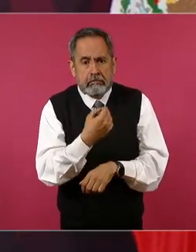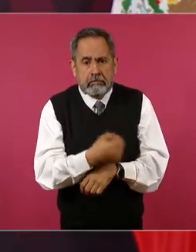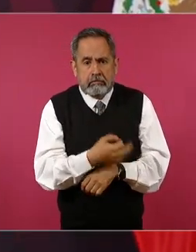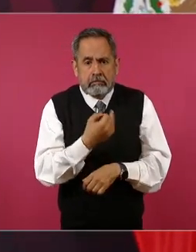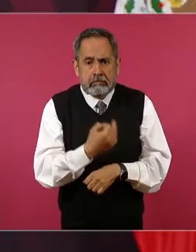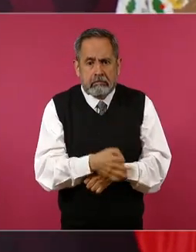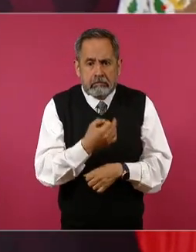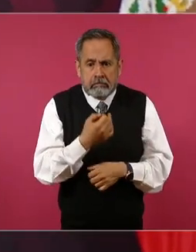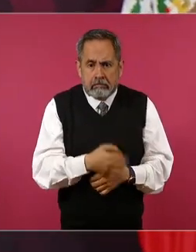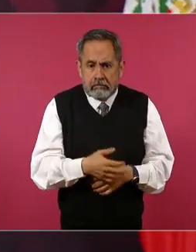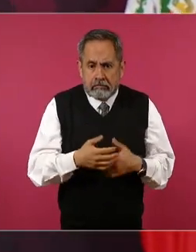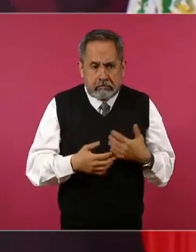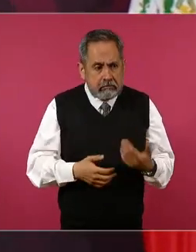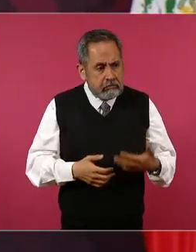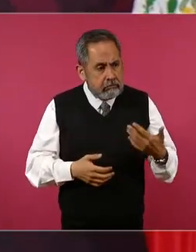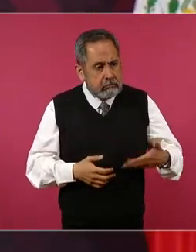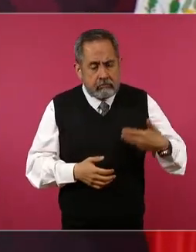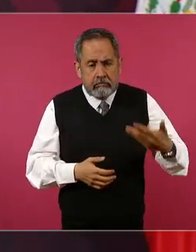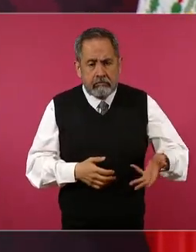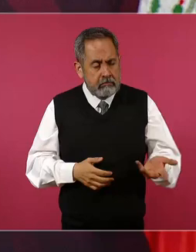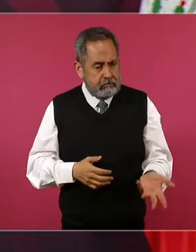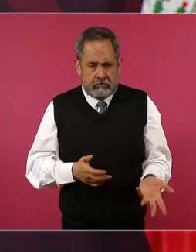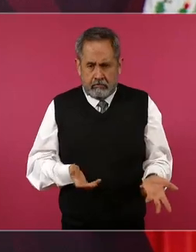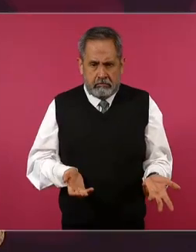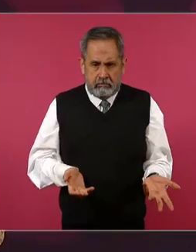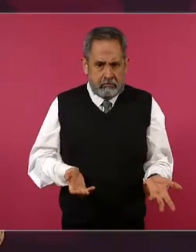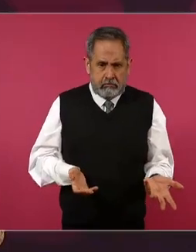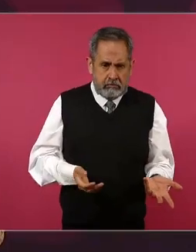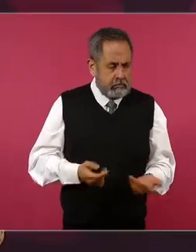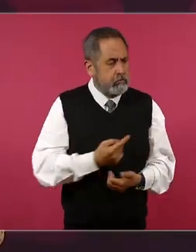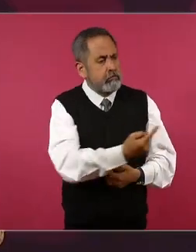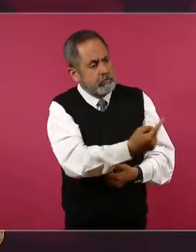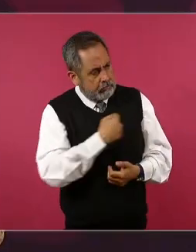o que nos explique por qué